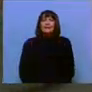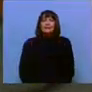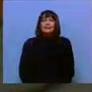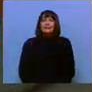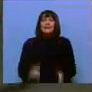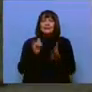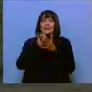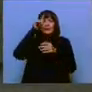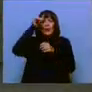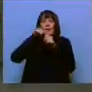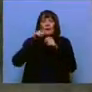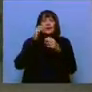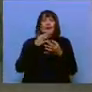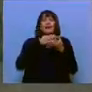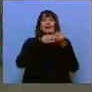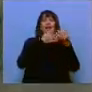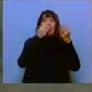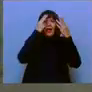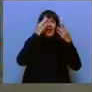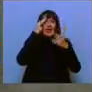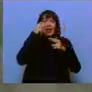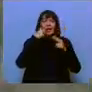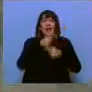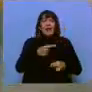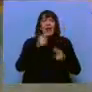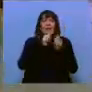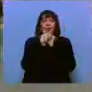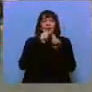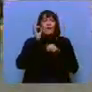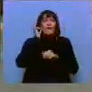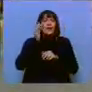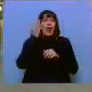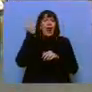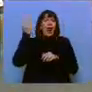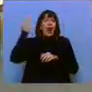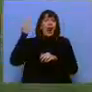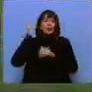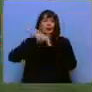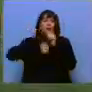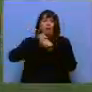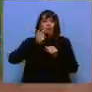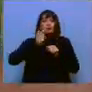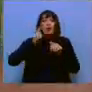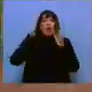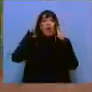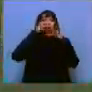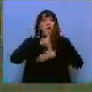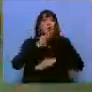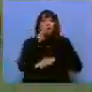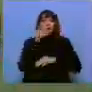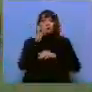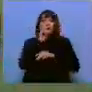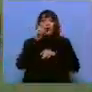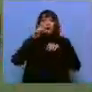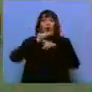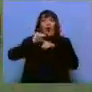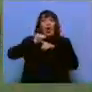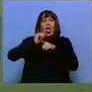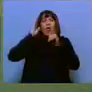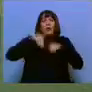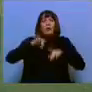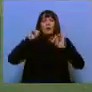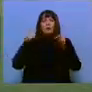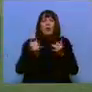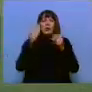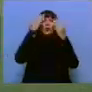Así recuerda la dedicada del campeonato femenino cuál era la realidad que vivían hace algunos años donde incluso no tenían dónde entrenar y debían